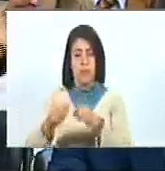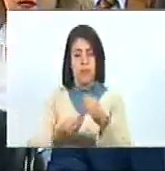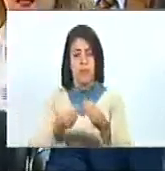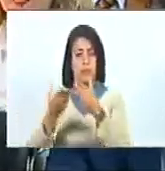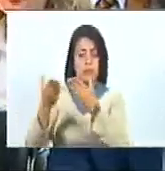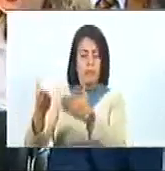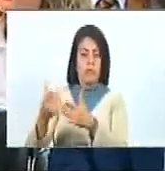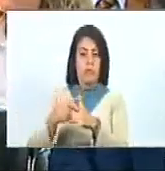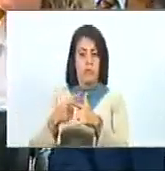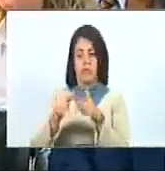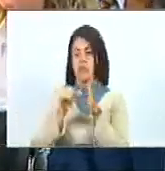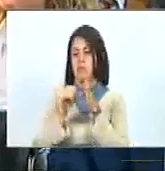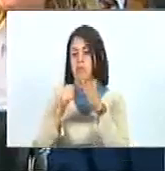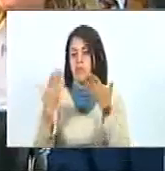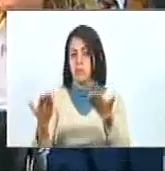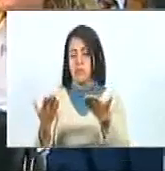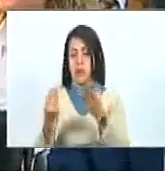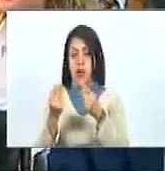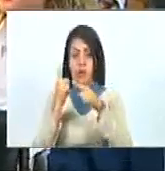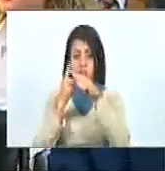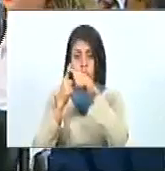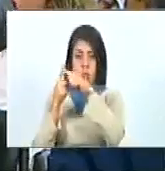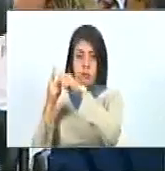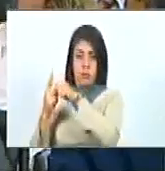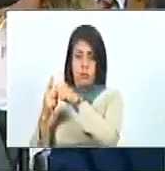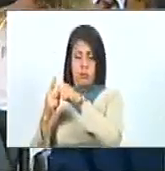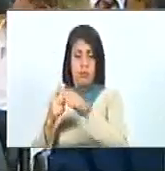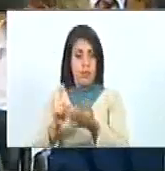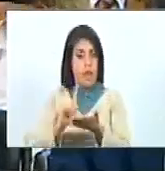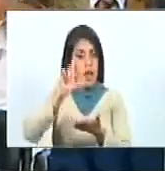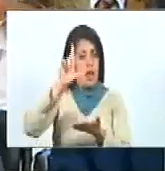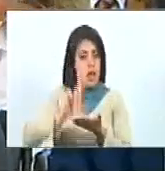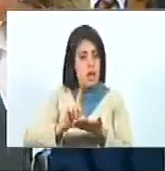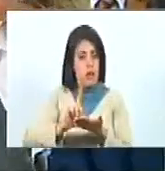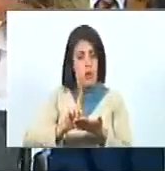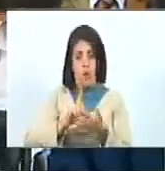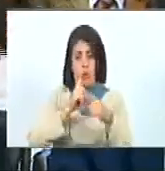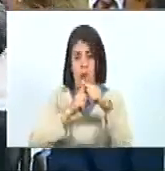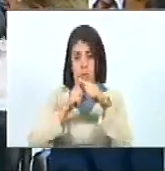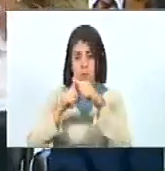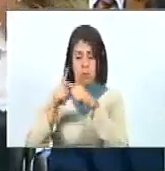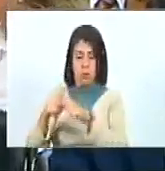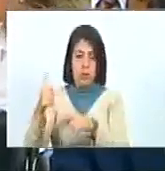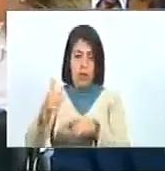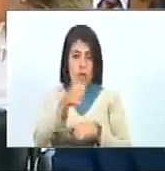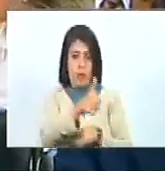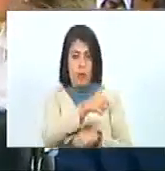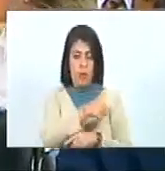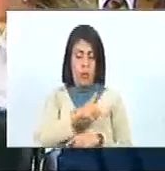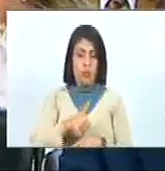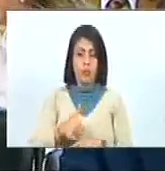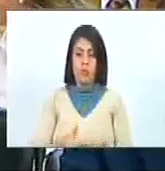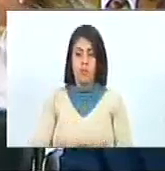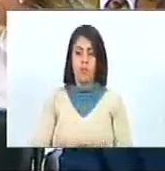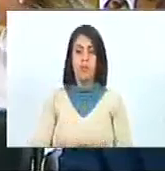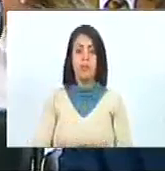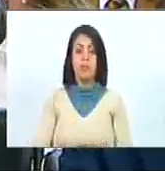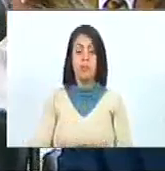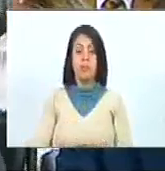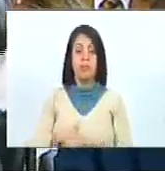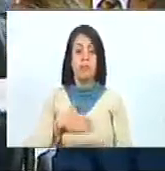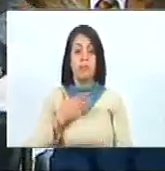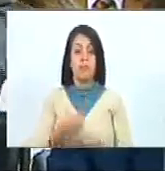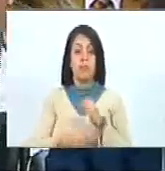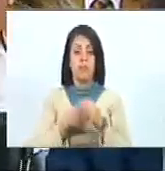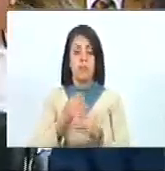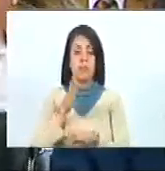que no saben de dónde salieron donde hay sumatorias de litros de gasolina que va dejando cada quien que en ese momento pidió